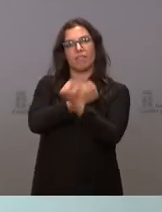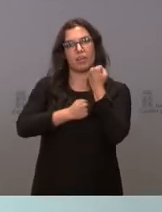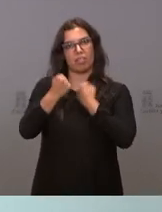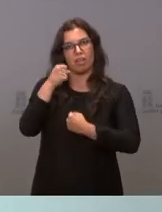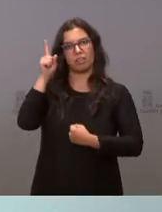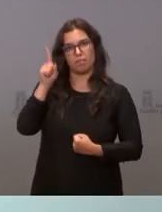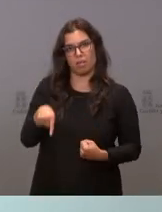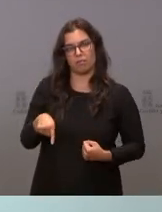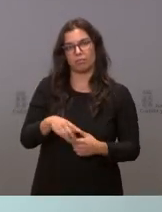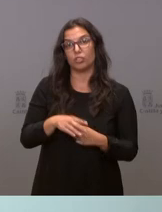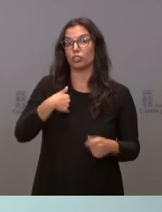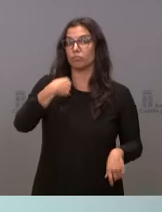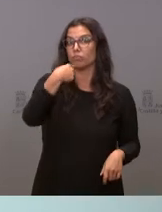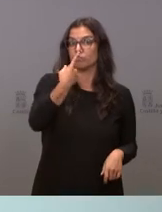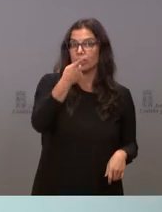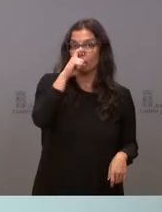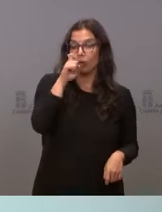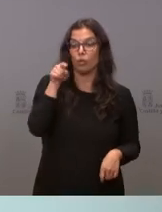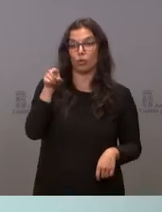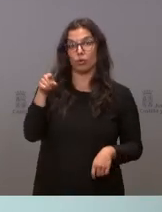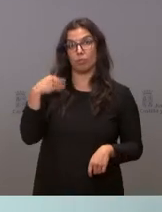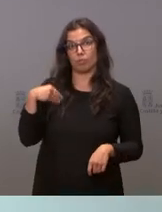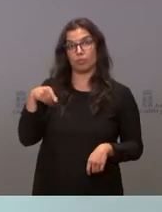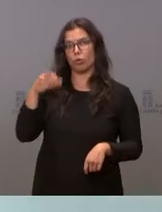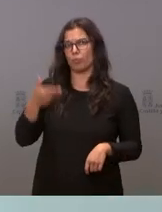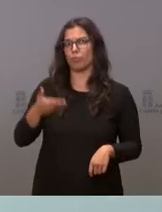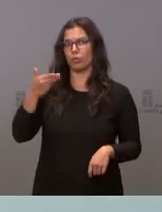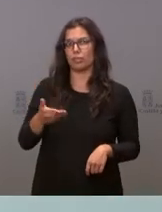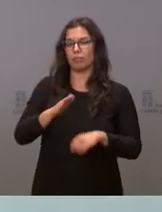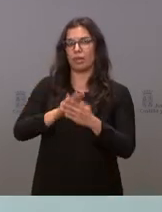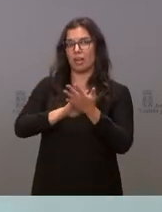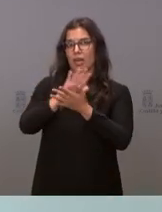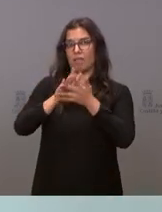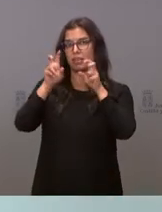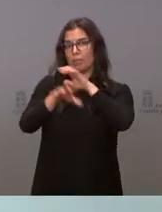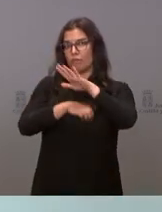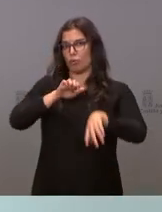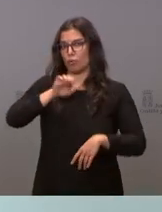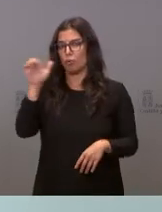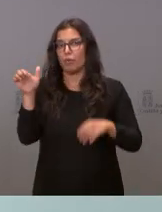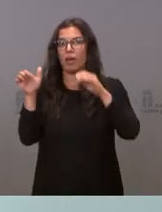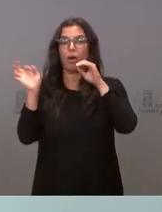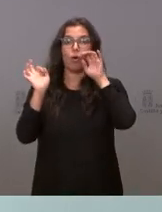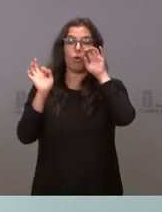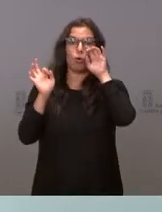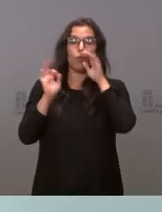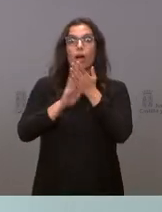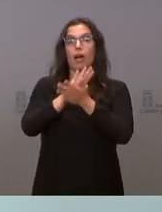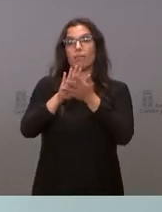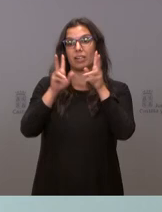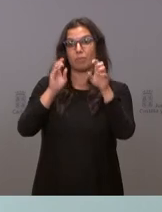recuerdo que un órgano tan importante como este para hablar de los fondos europeos o para hablar de la